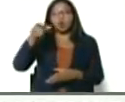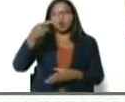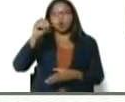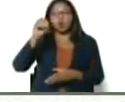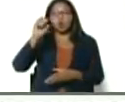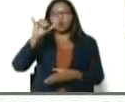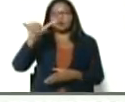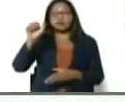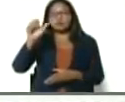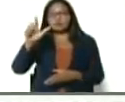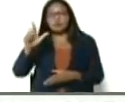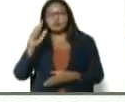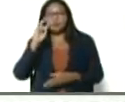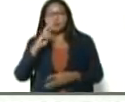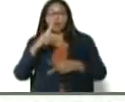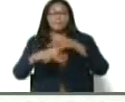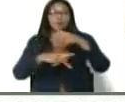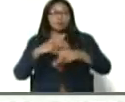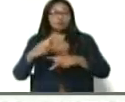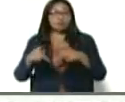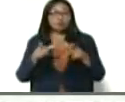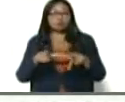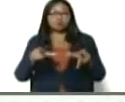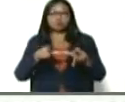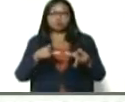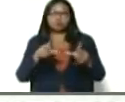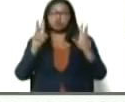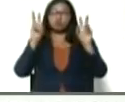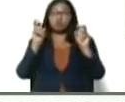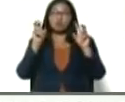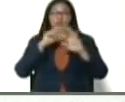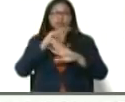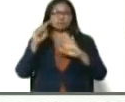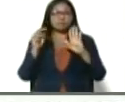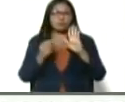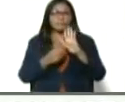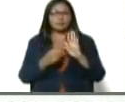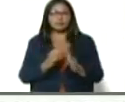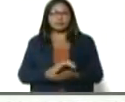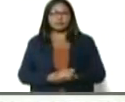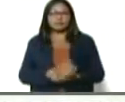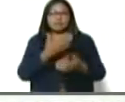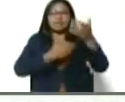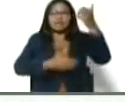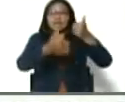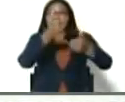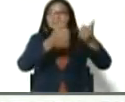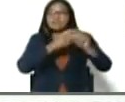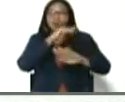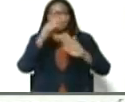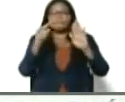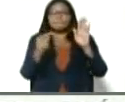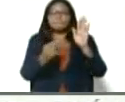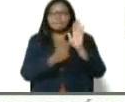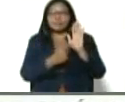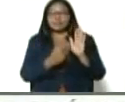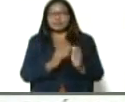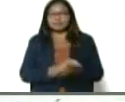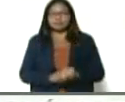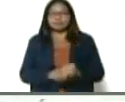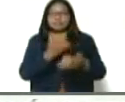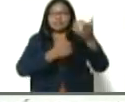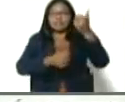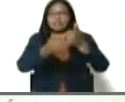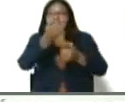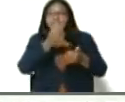que ustedes, vean la producción, de una planta, totalmente nuevecita, leche completa, pasteurizada, leche